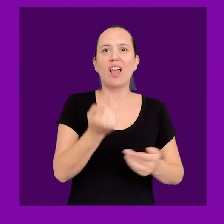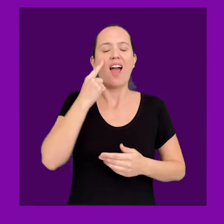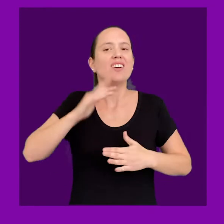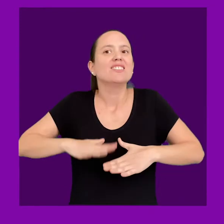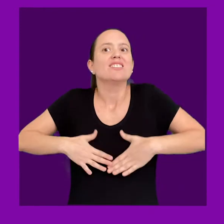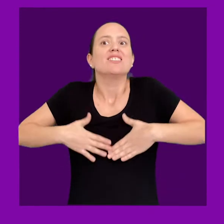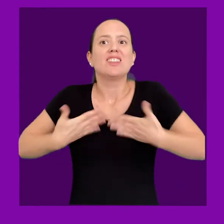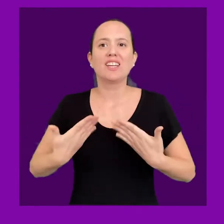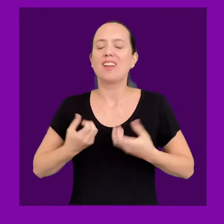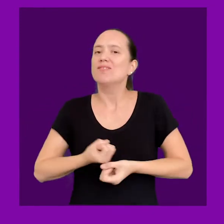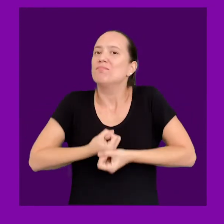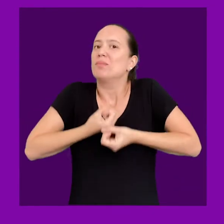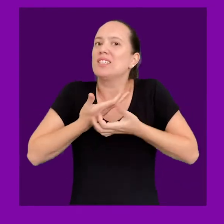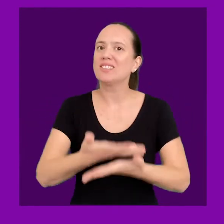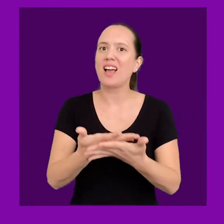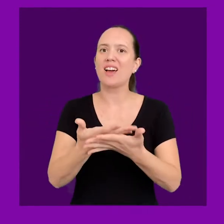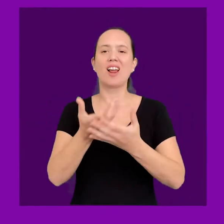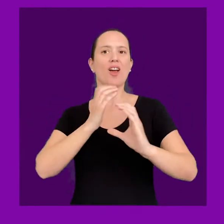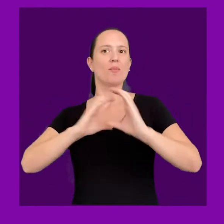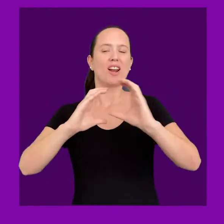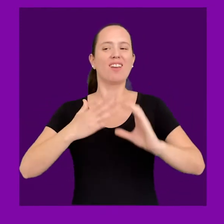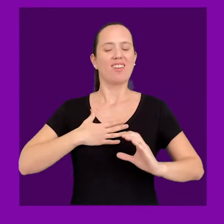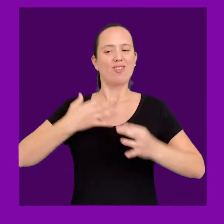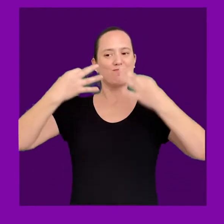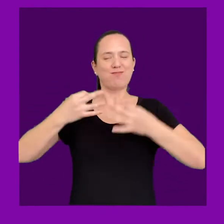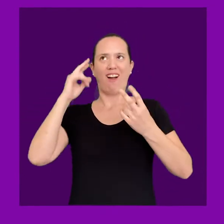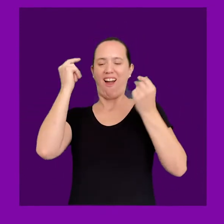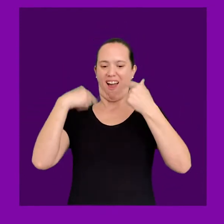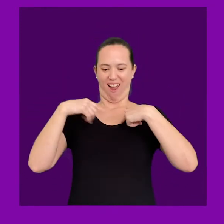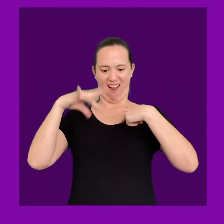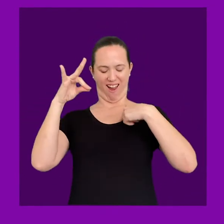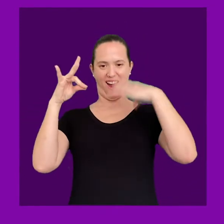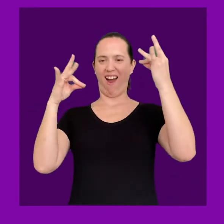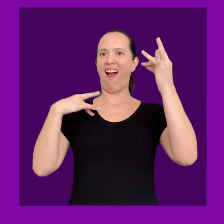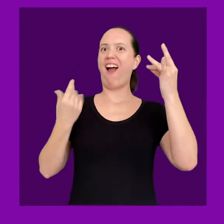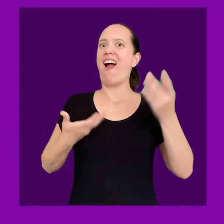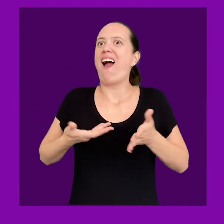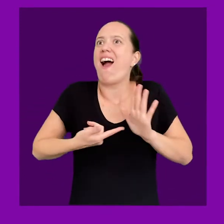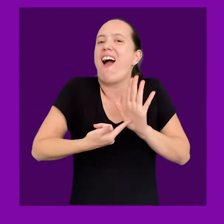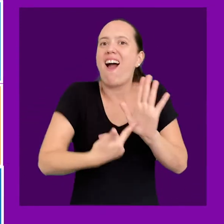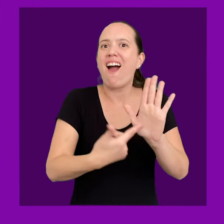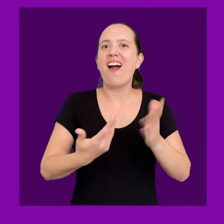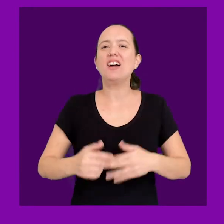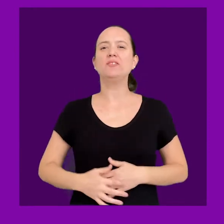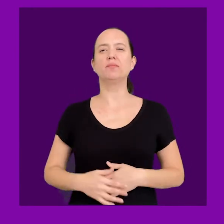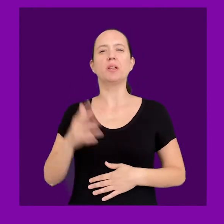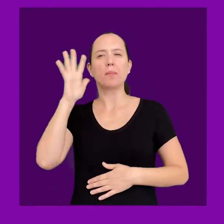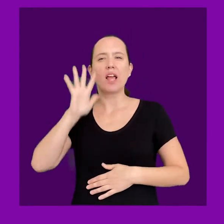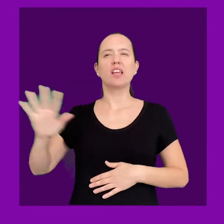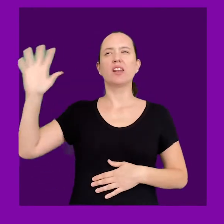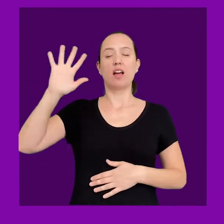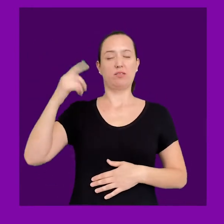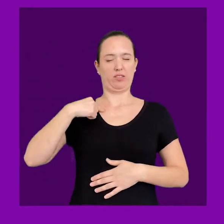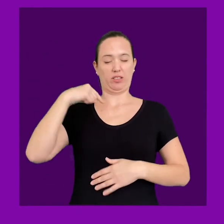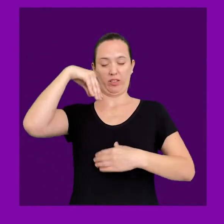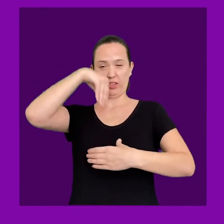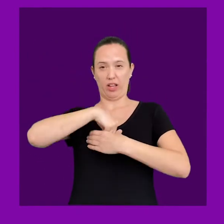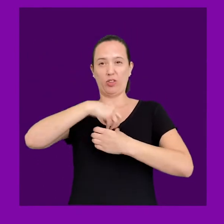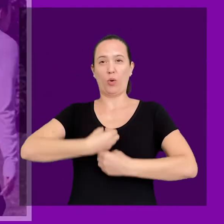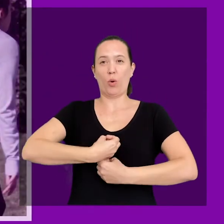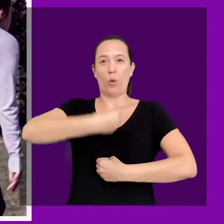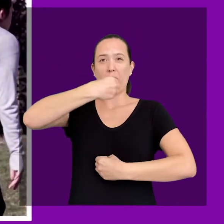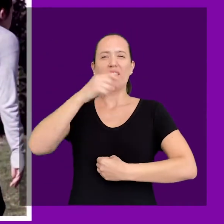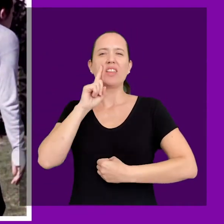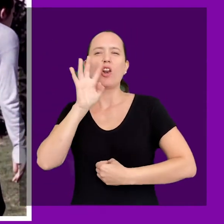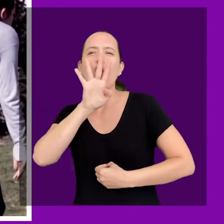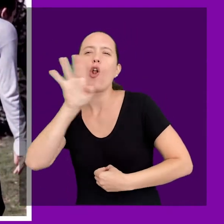movernos, sentir, expresar y comunicarnos de una manera auténtica y creativa. Para ello, imaginaremos a nuestra columna